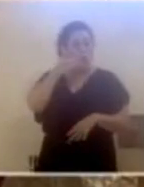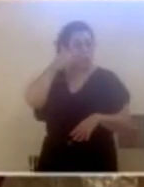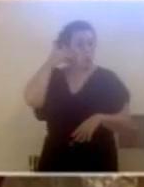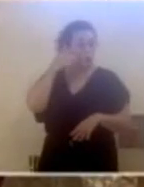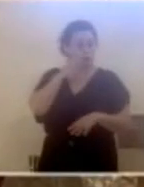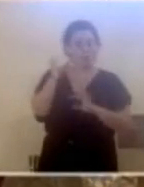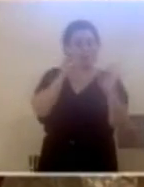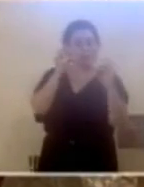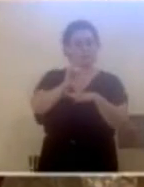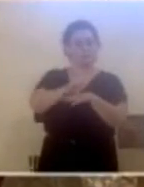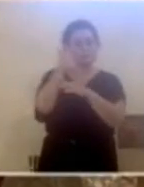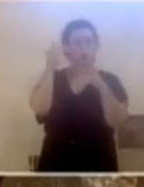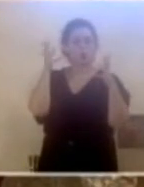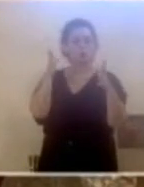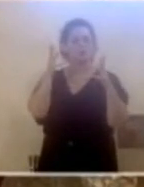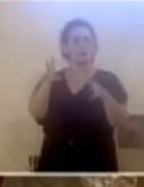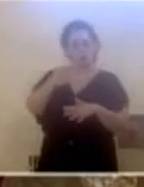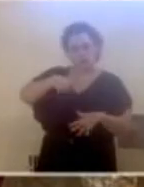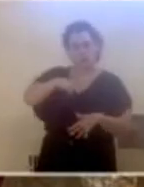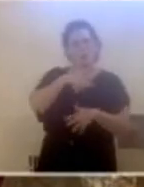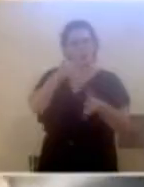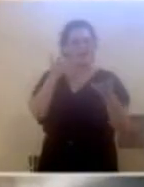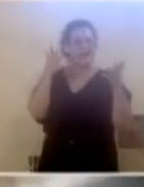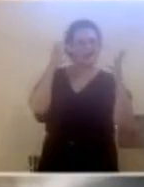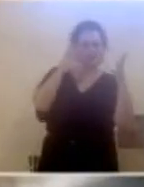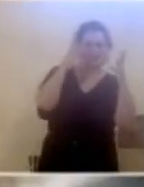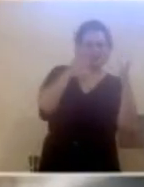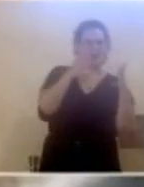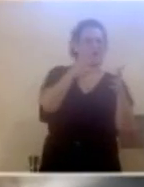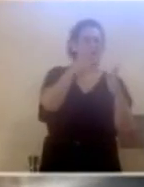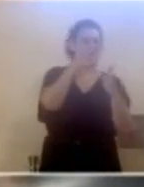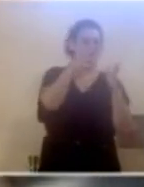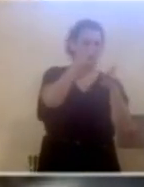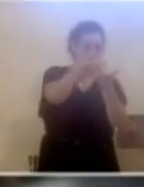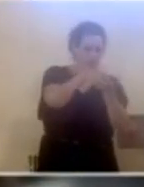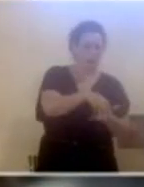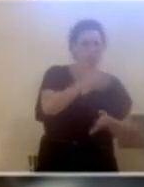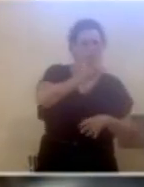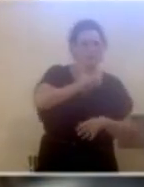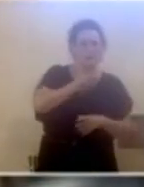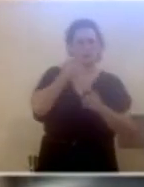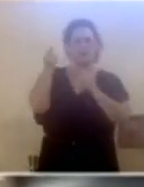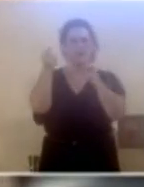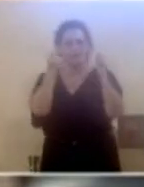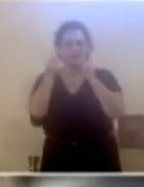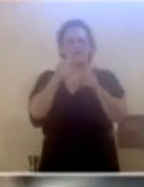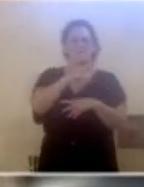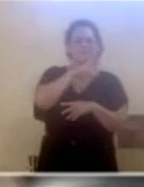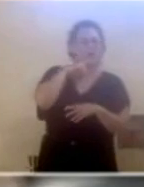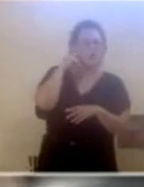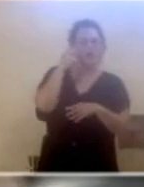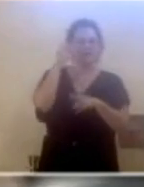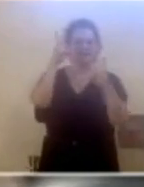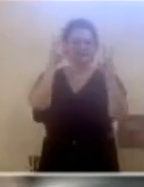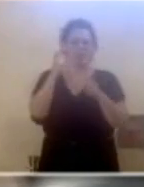vamos a aprobar un consejo por el cual vamos a poder asesorar a los diferentes órganos del ayuntamiento, debatir y valorar los asuntos del presente ayuntamiento,